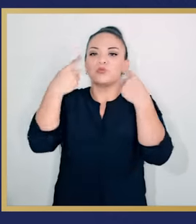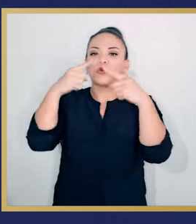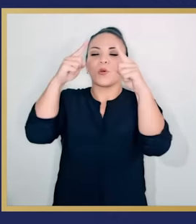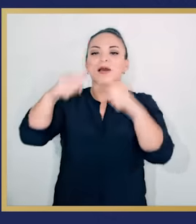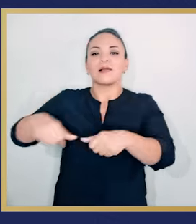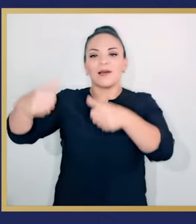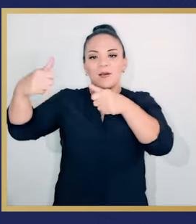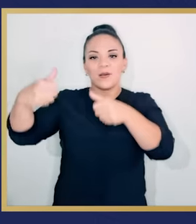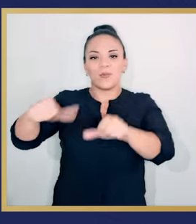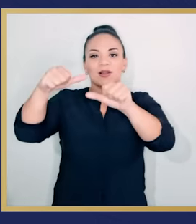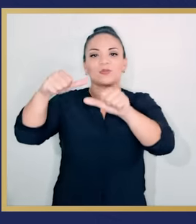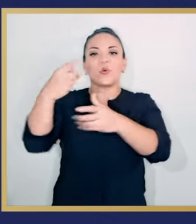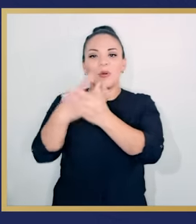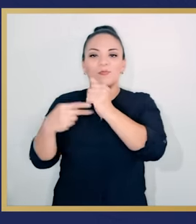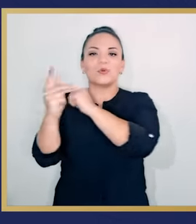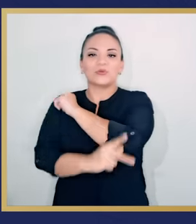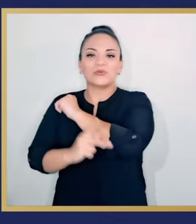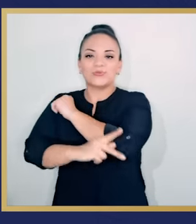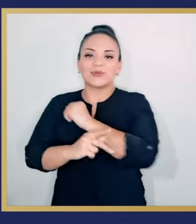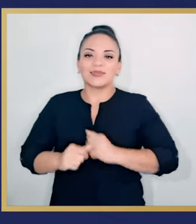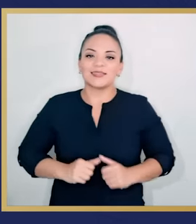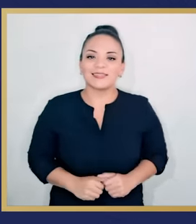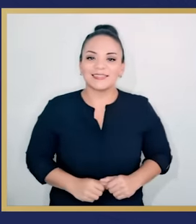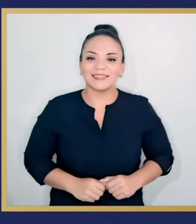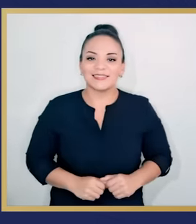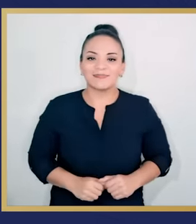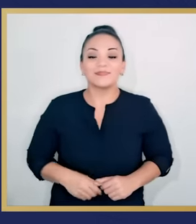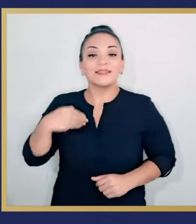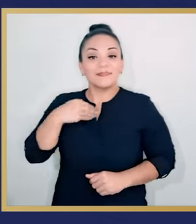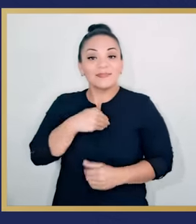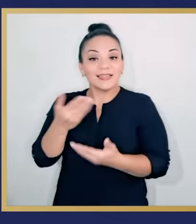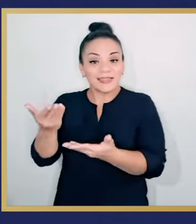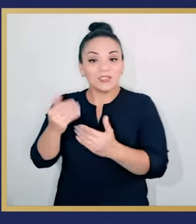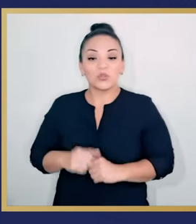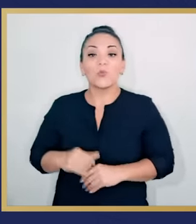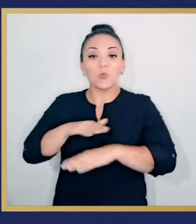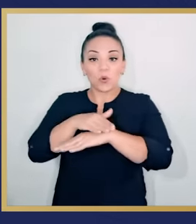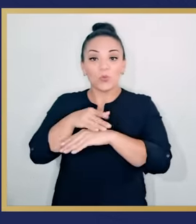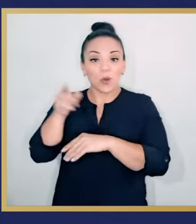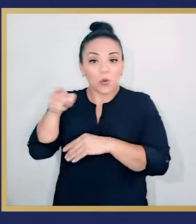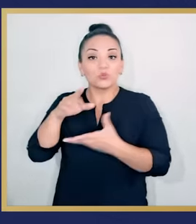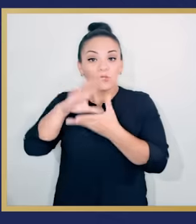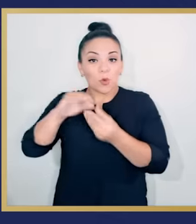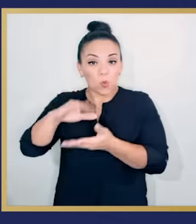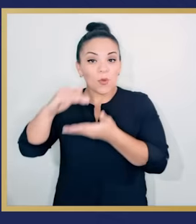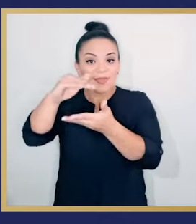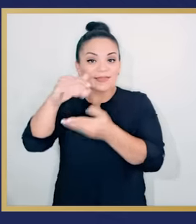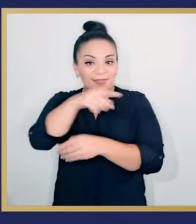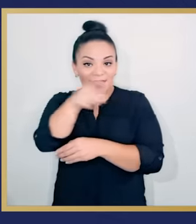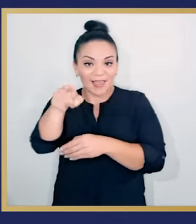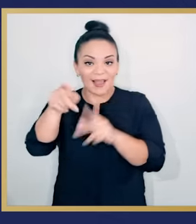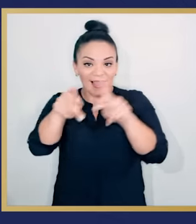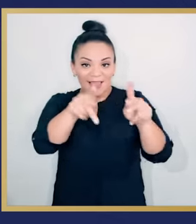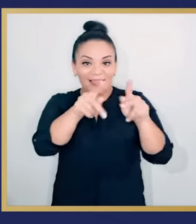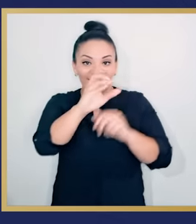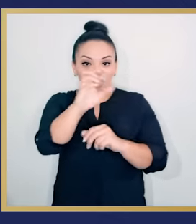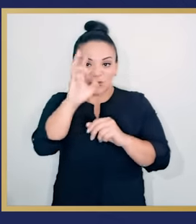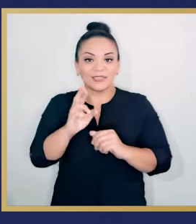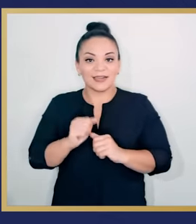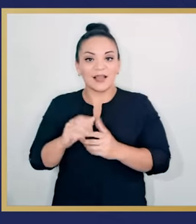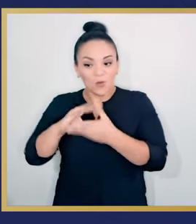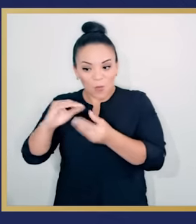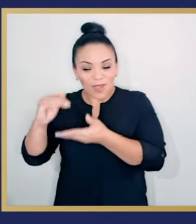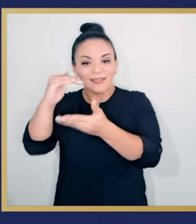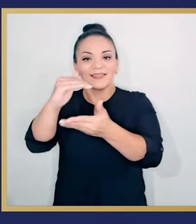cinco meses para lograr este acuerdo histórico entre ambas naciones. Ministro, por